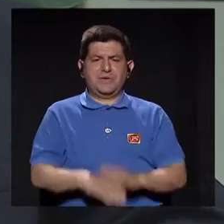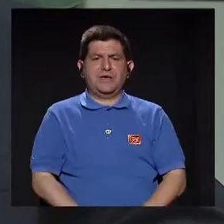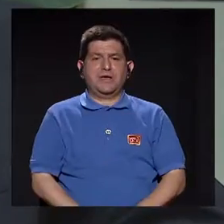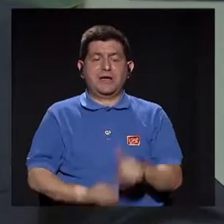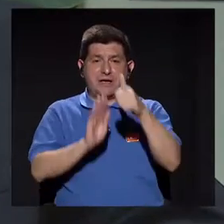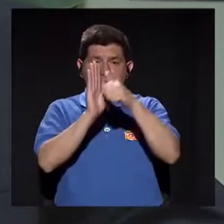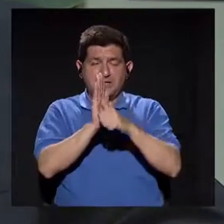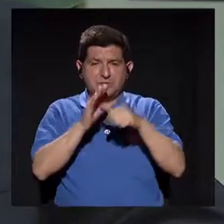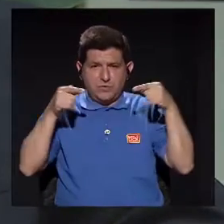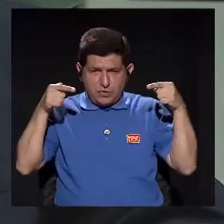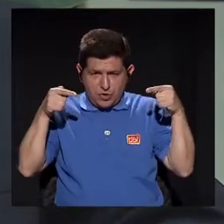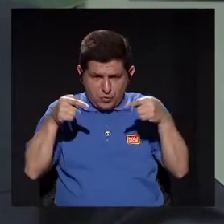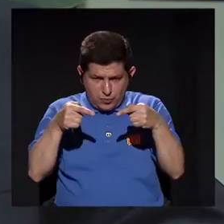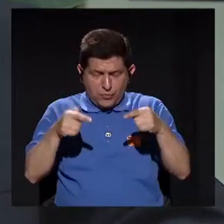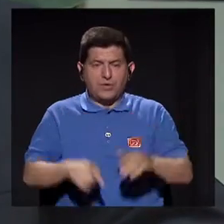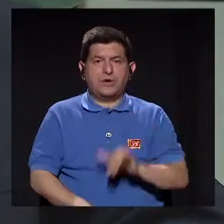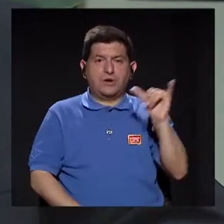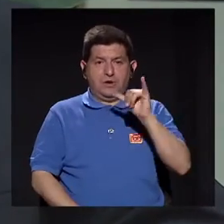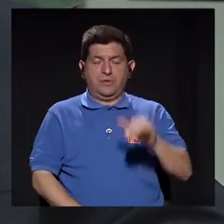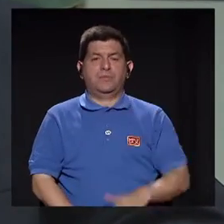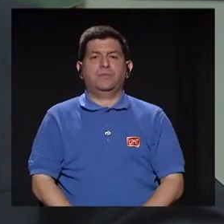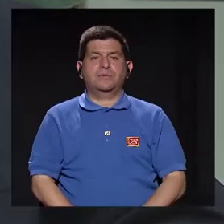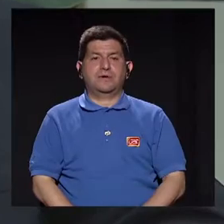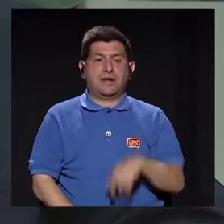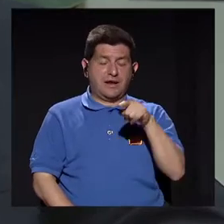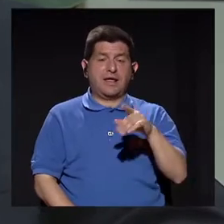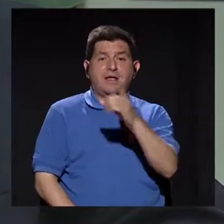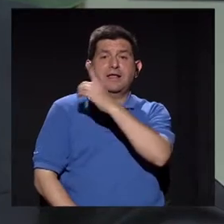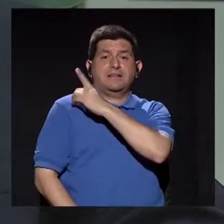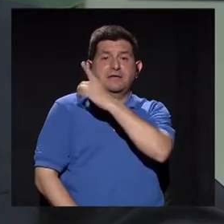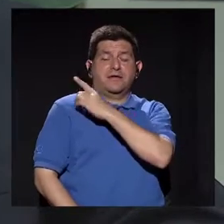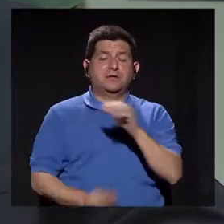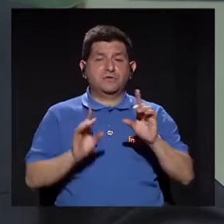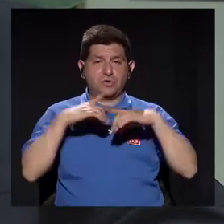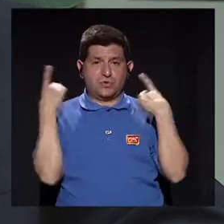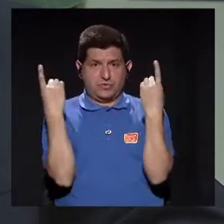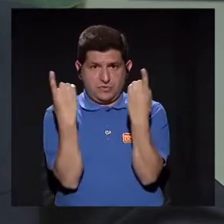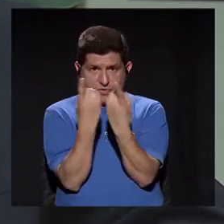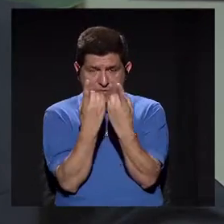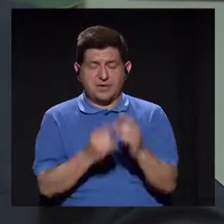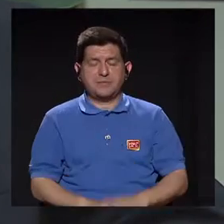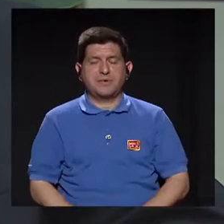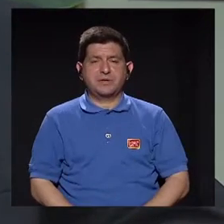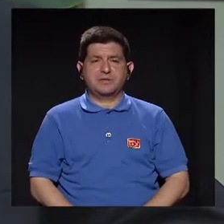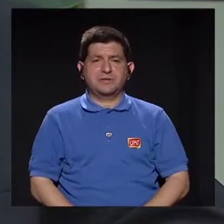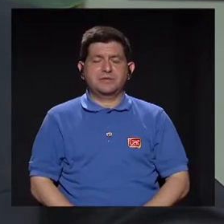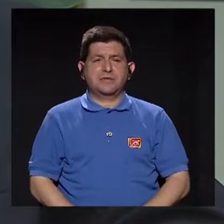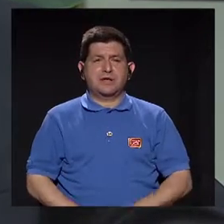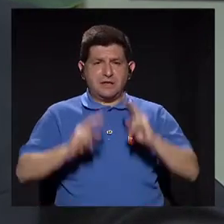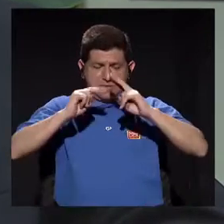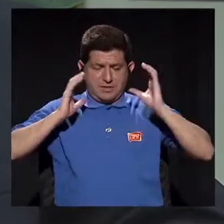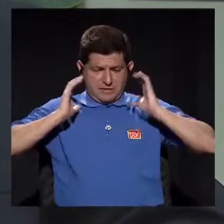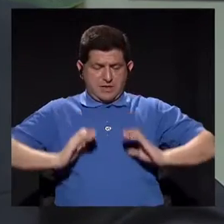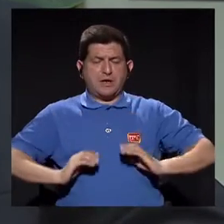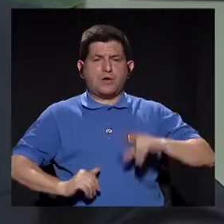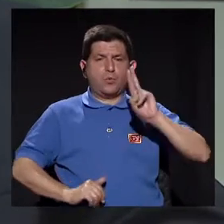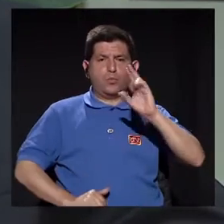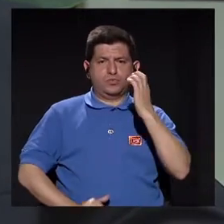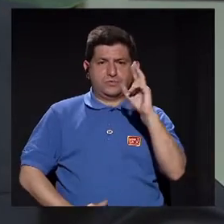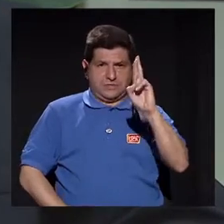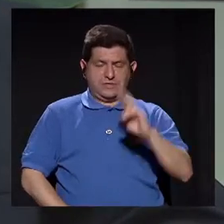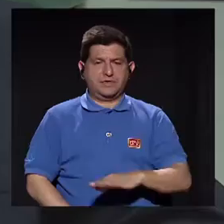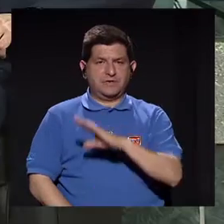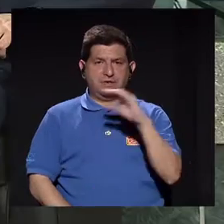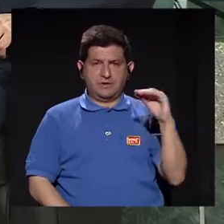y cirugía laparoscópica, además de eso es el director del departamento de anatomía de la Universidad de Costa